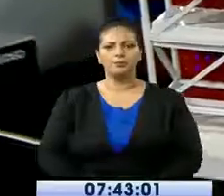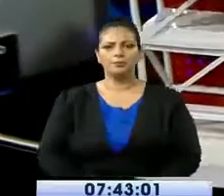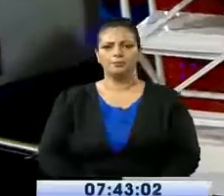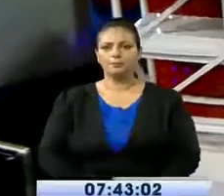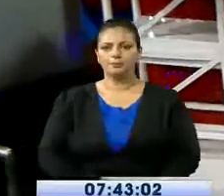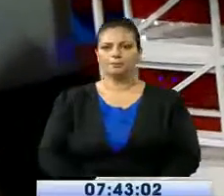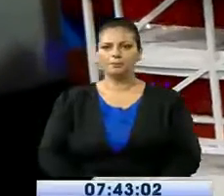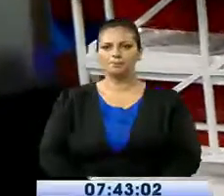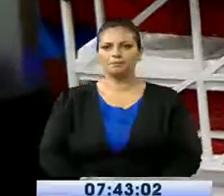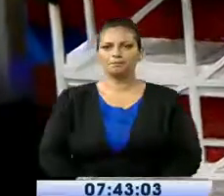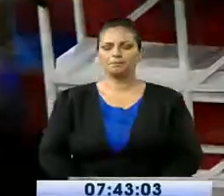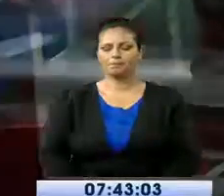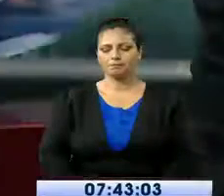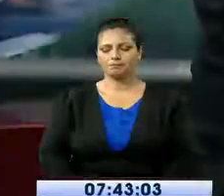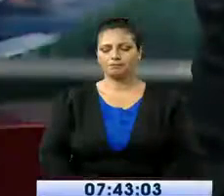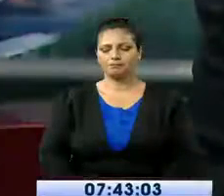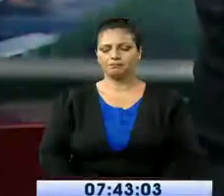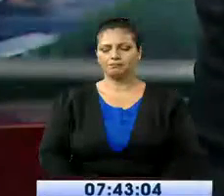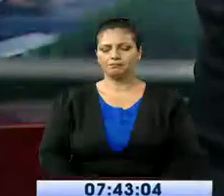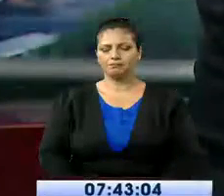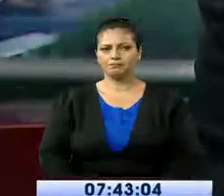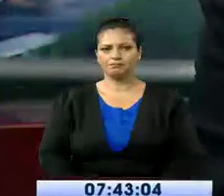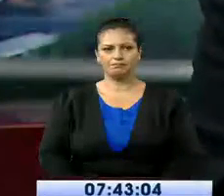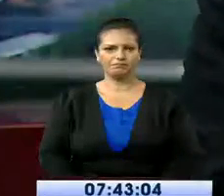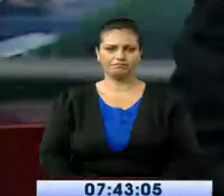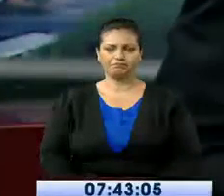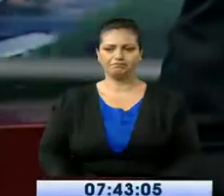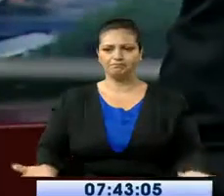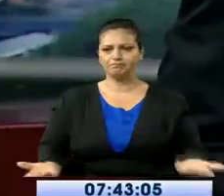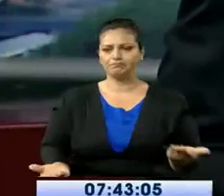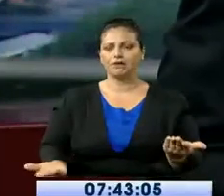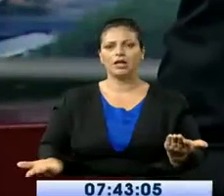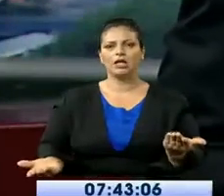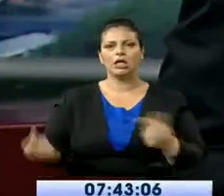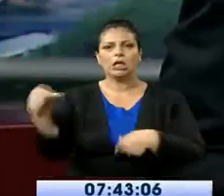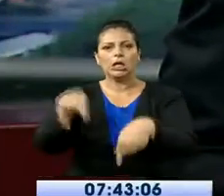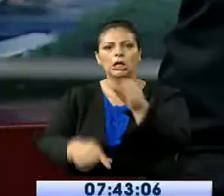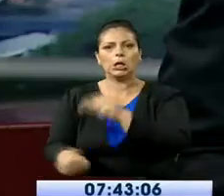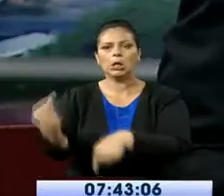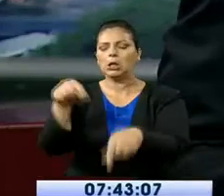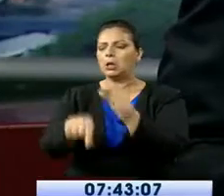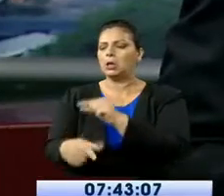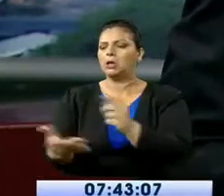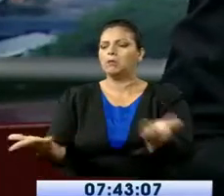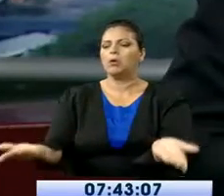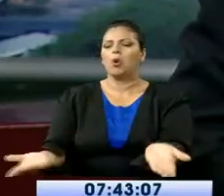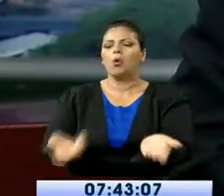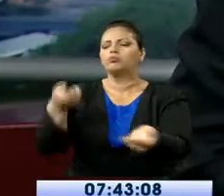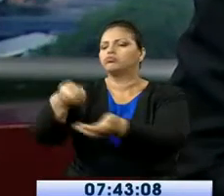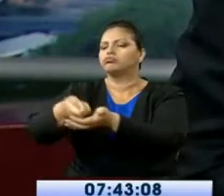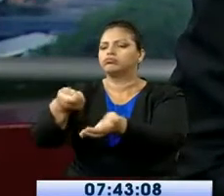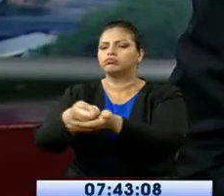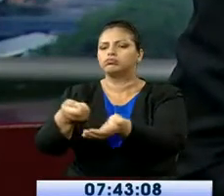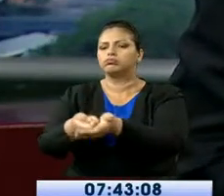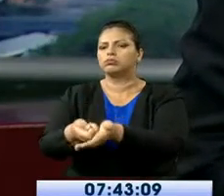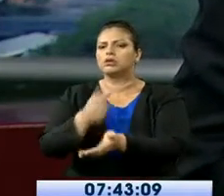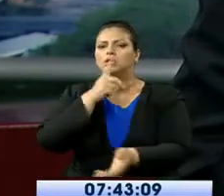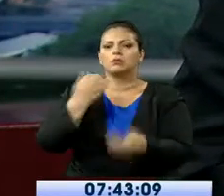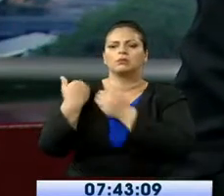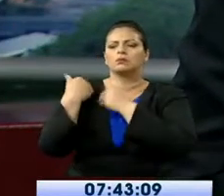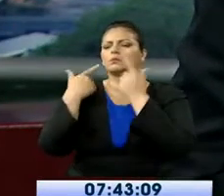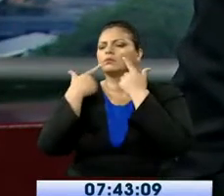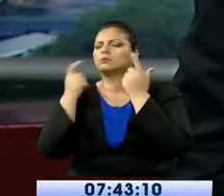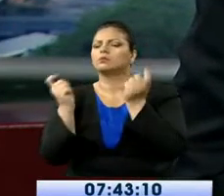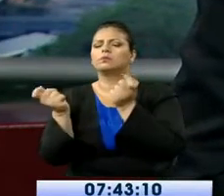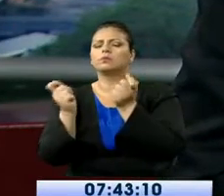La compra de sustancias químicas está regulada por la Secretaría Técnica de Drogas, así lo informó el presidente del Colegio